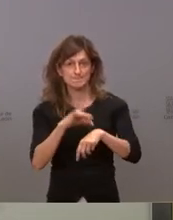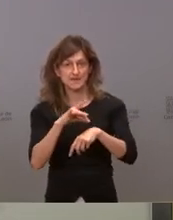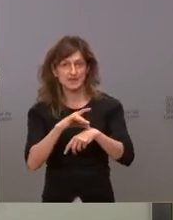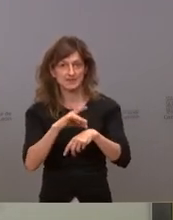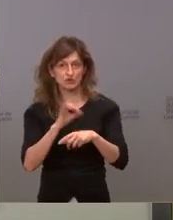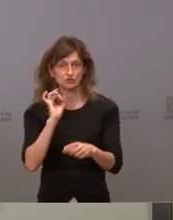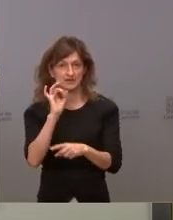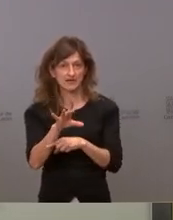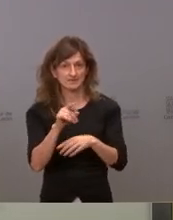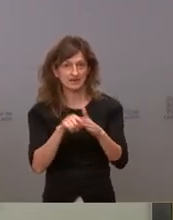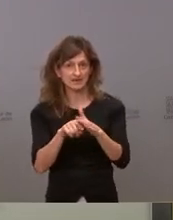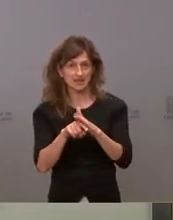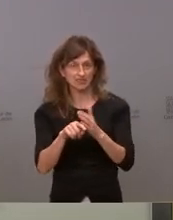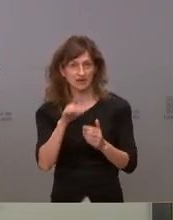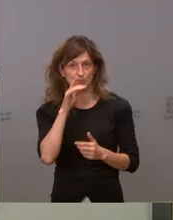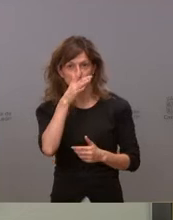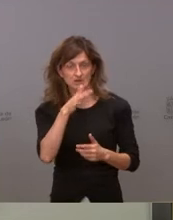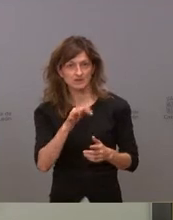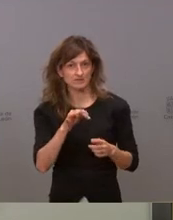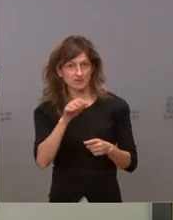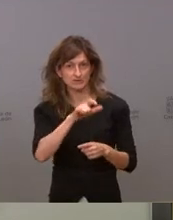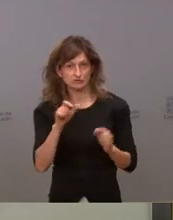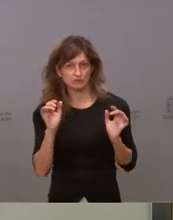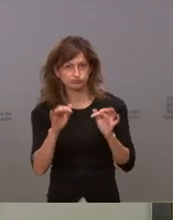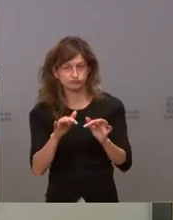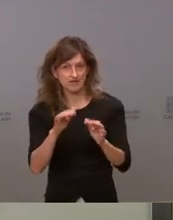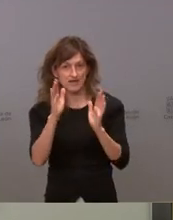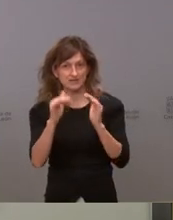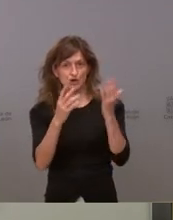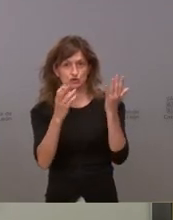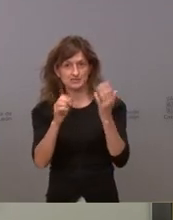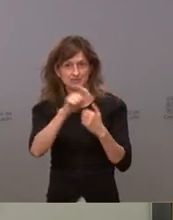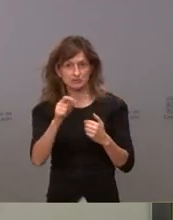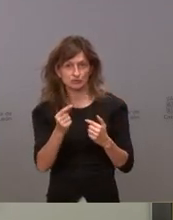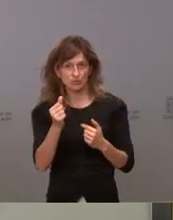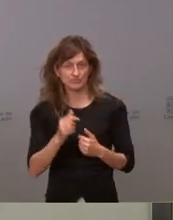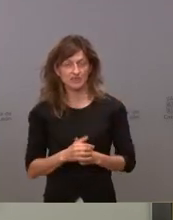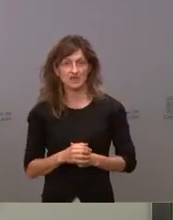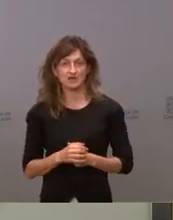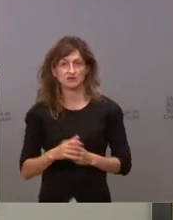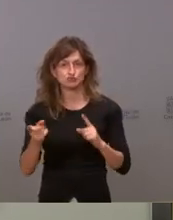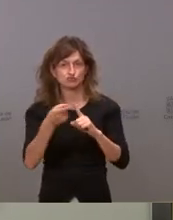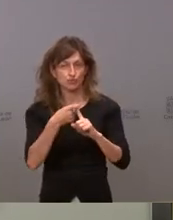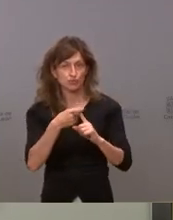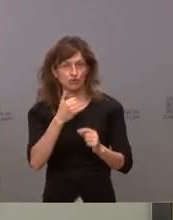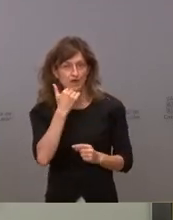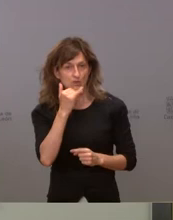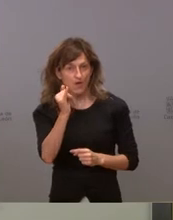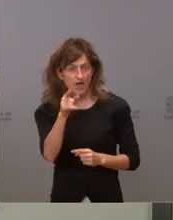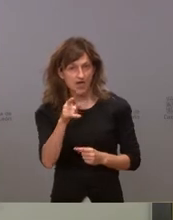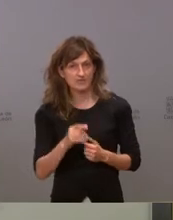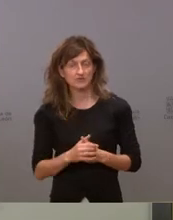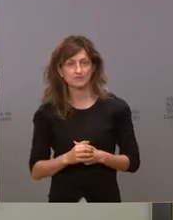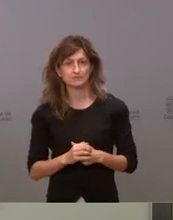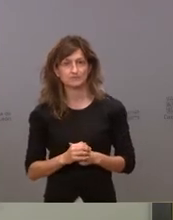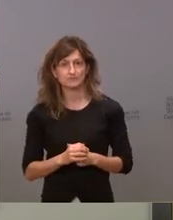carta a la gerencia porque denuncian saturación dicen que atienden a 80 pacientes al día no sé si tienen alguna solución para esta